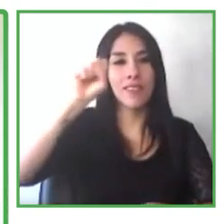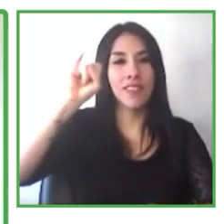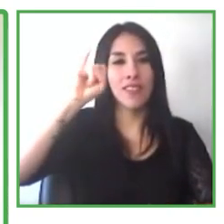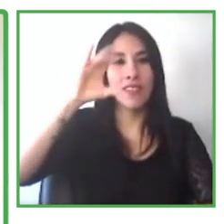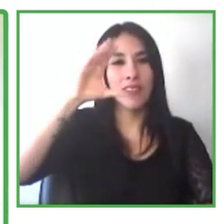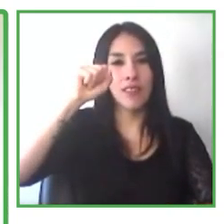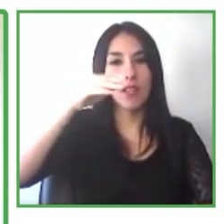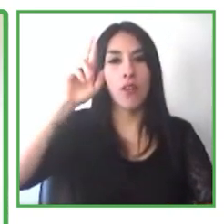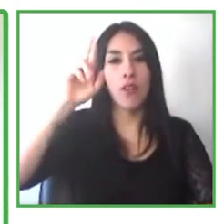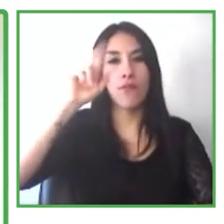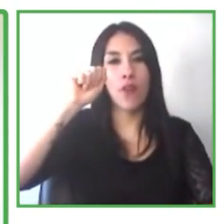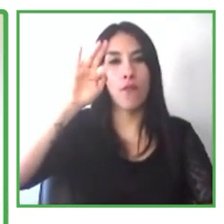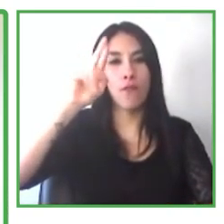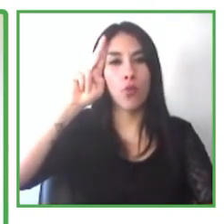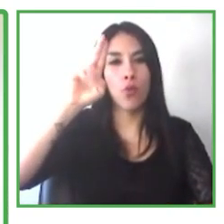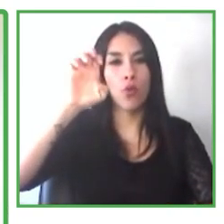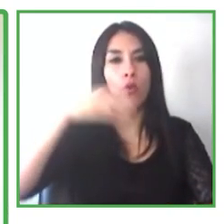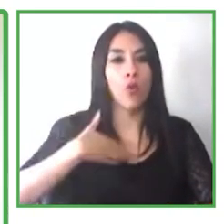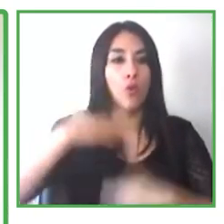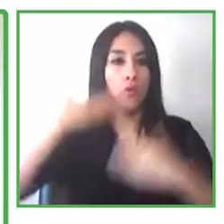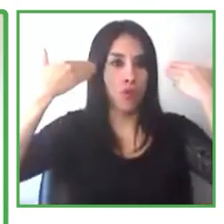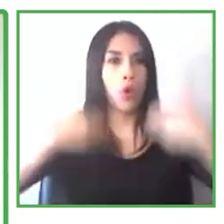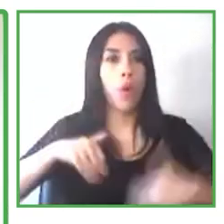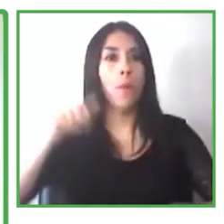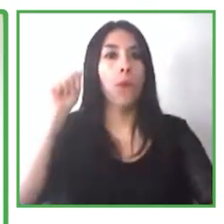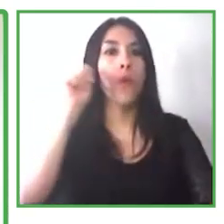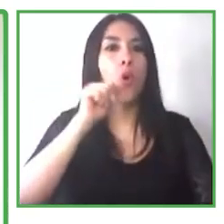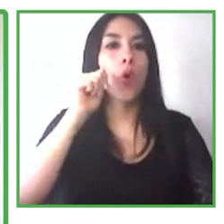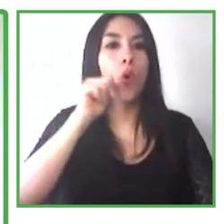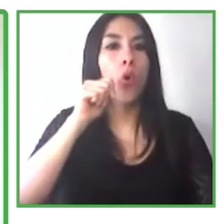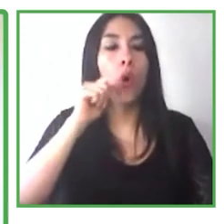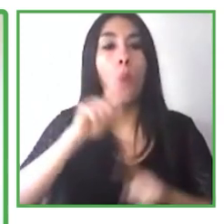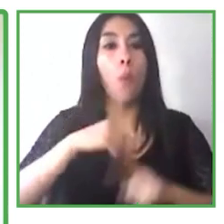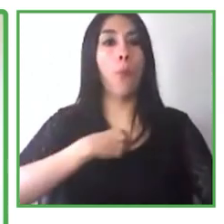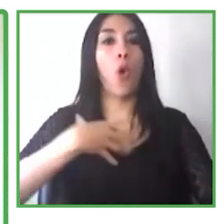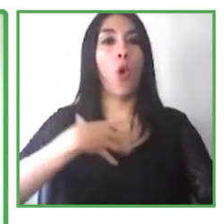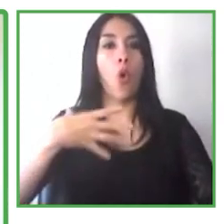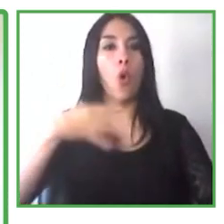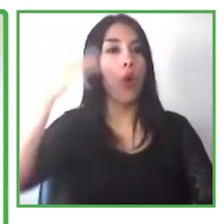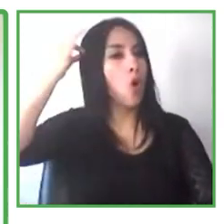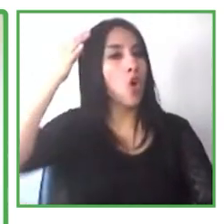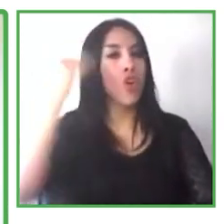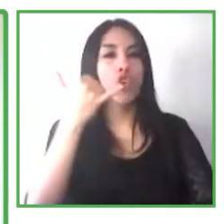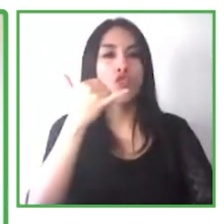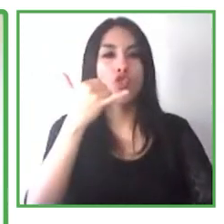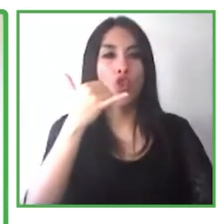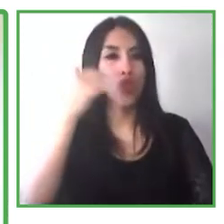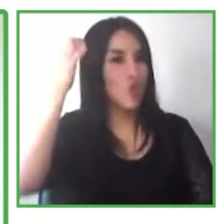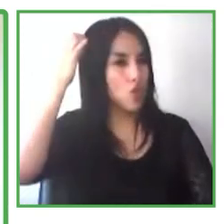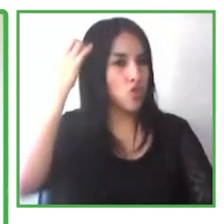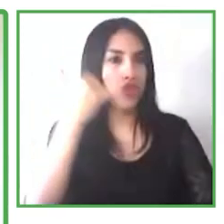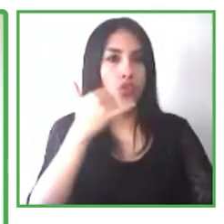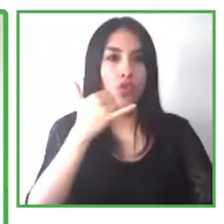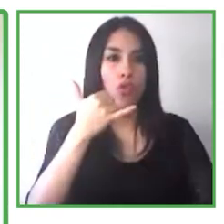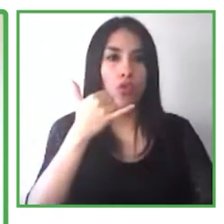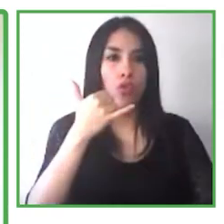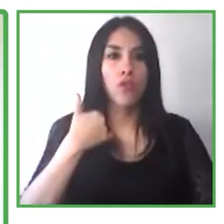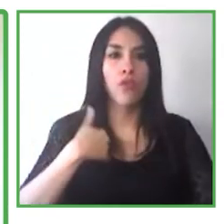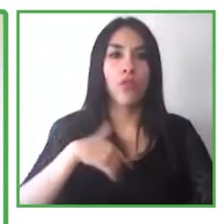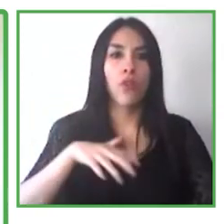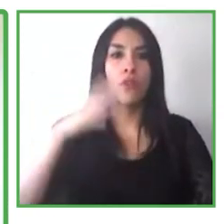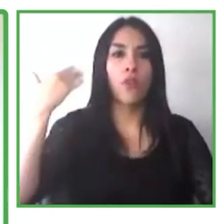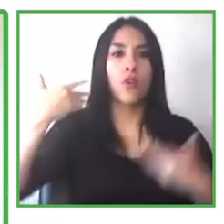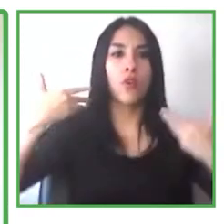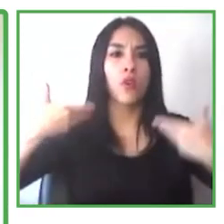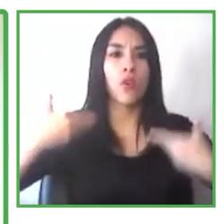con pelo rubio. Soy una mujer que está acá con una pared oscura detrás mío. Detrás pueden ver